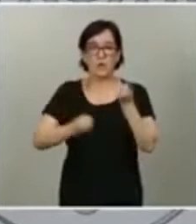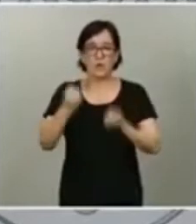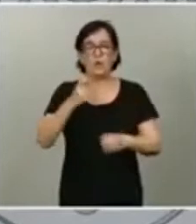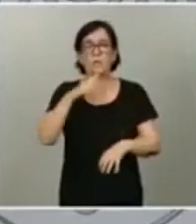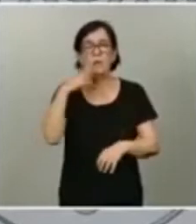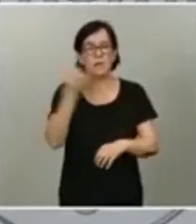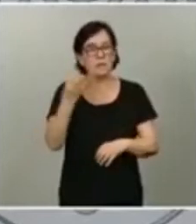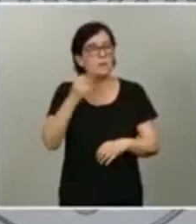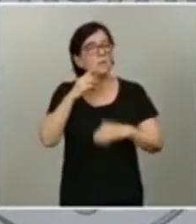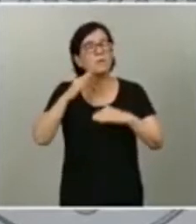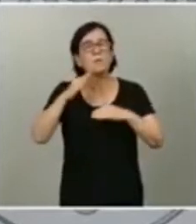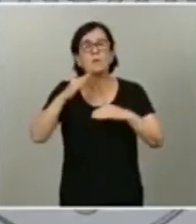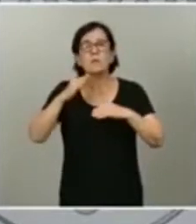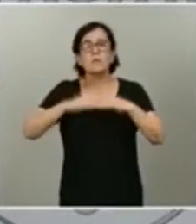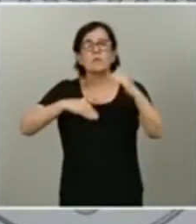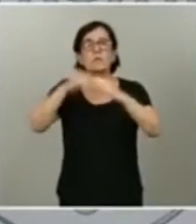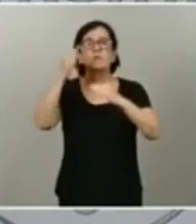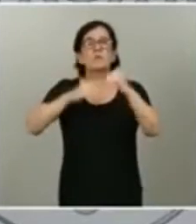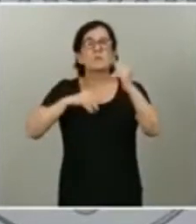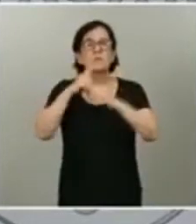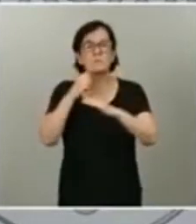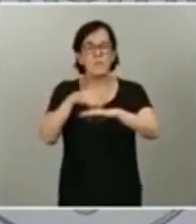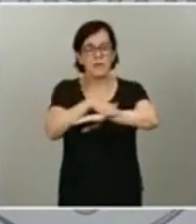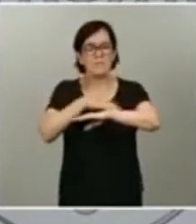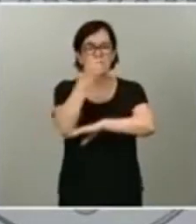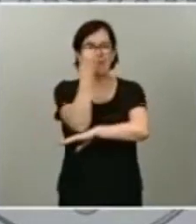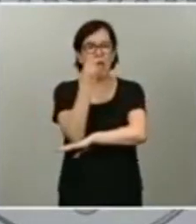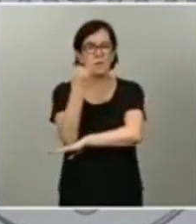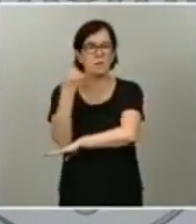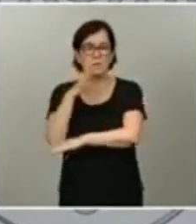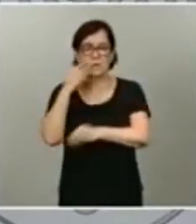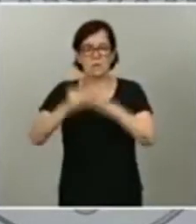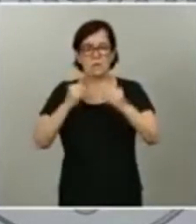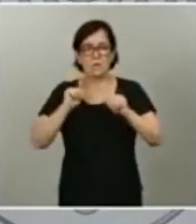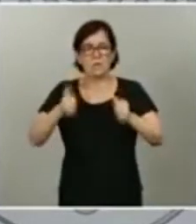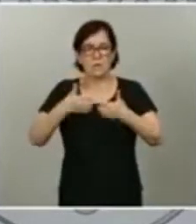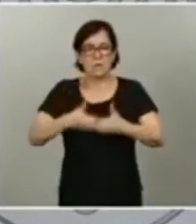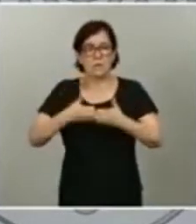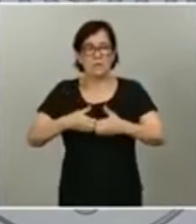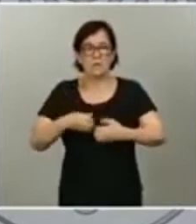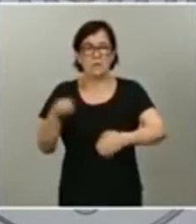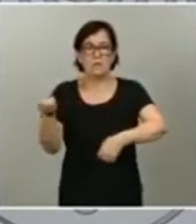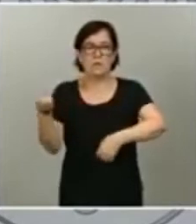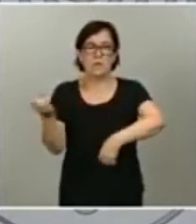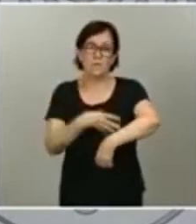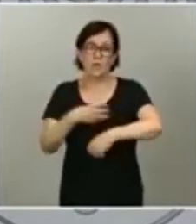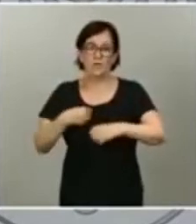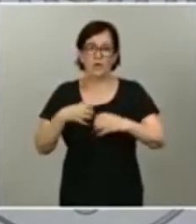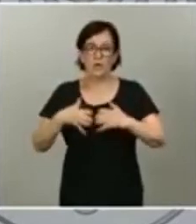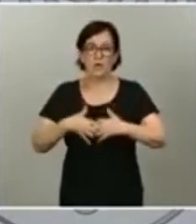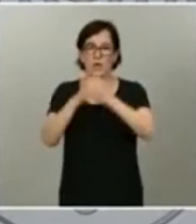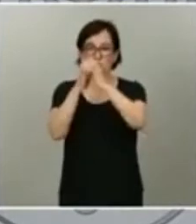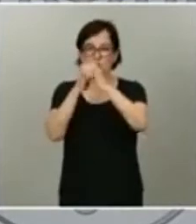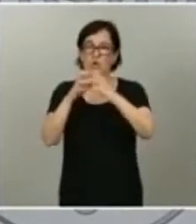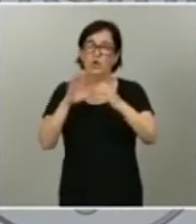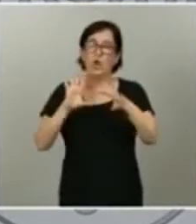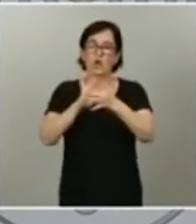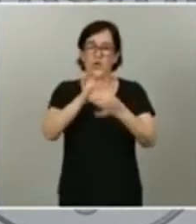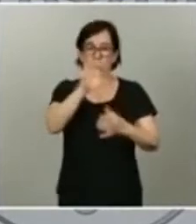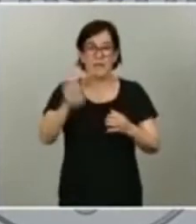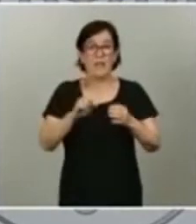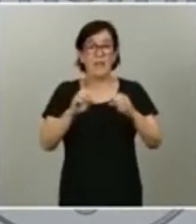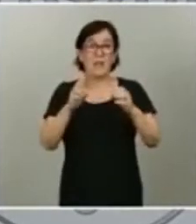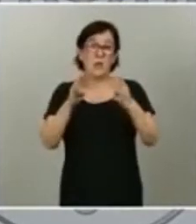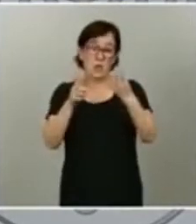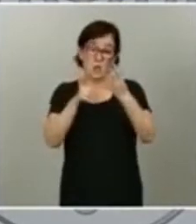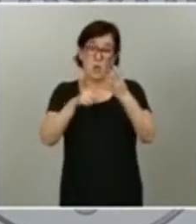construir esos pilares que tienen que guiar la puesta en marcha del Fondo de Reconstrucción de la Unión Europea. El cuarto tema que les